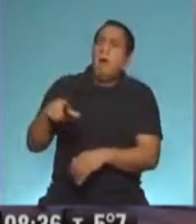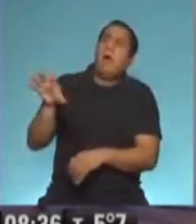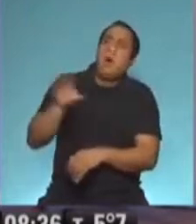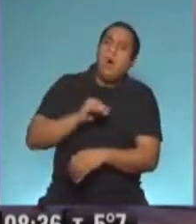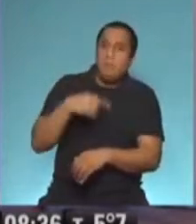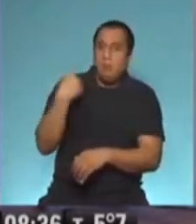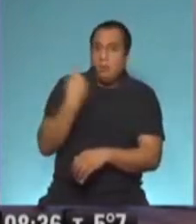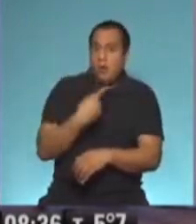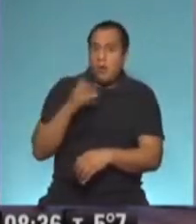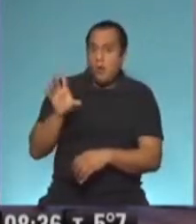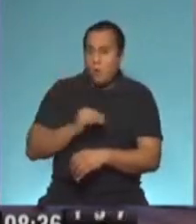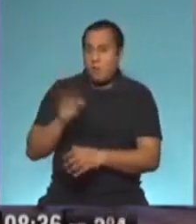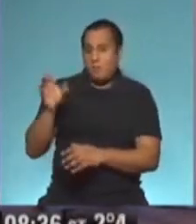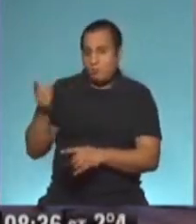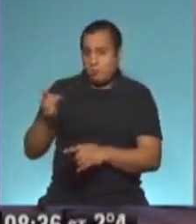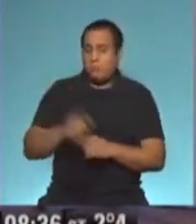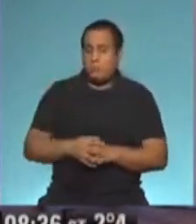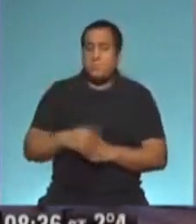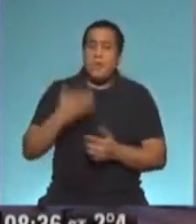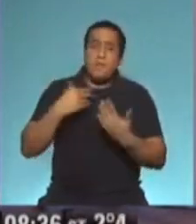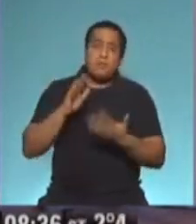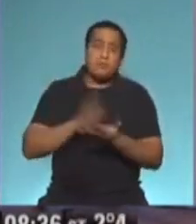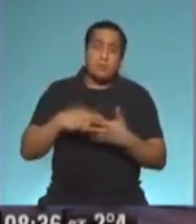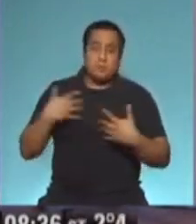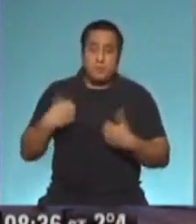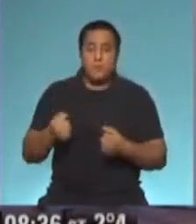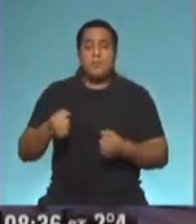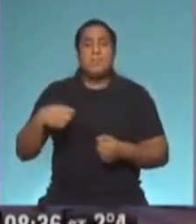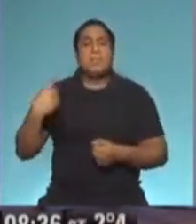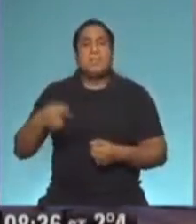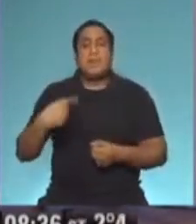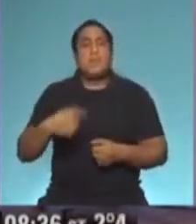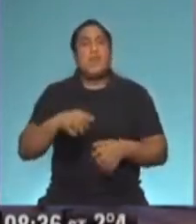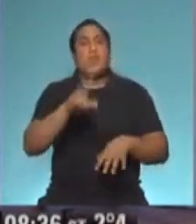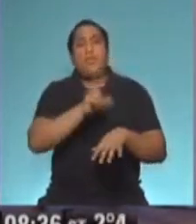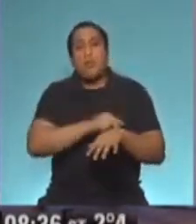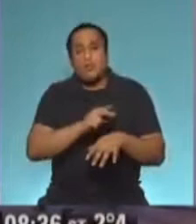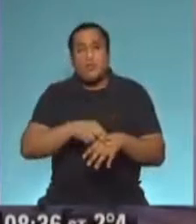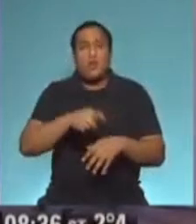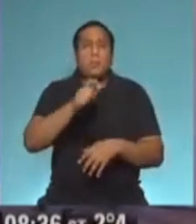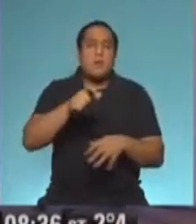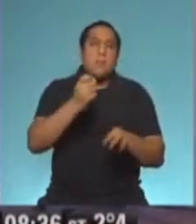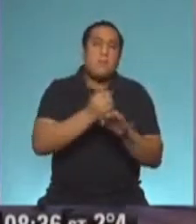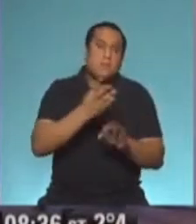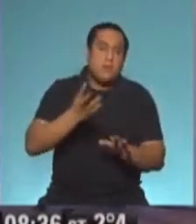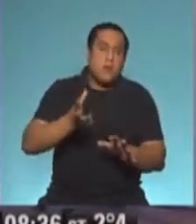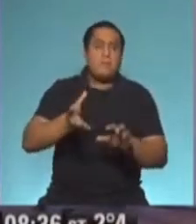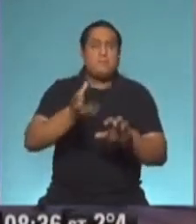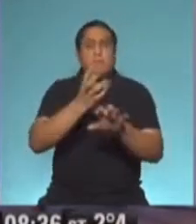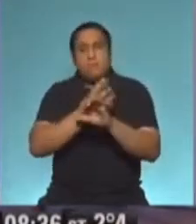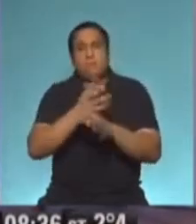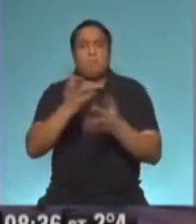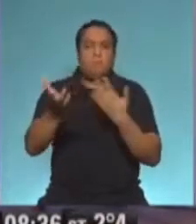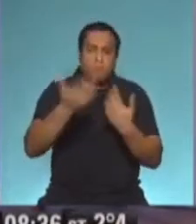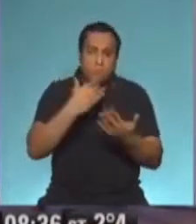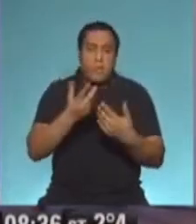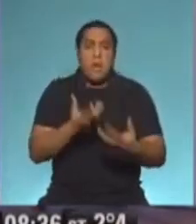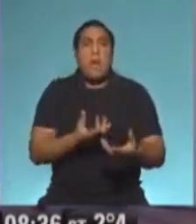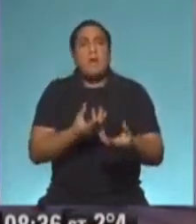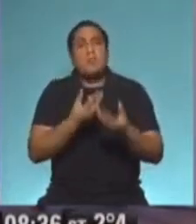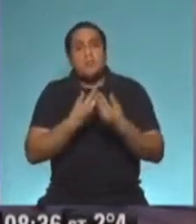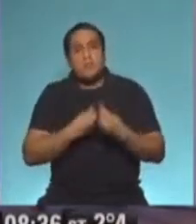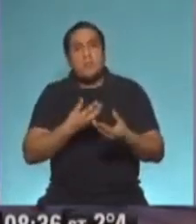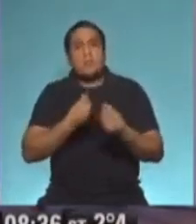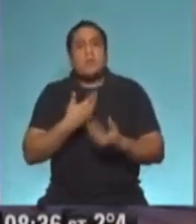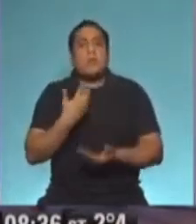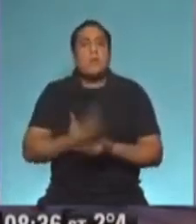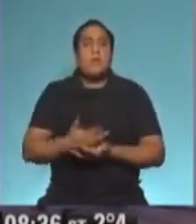Vamos a seguir hablando de la salud, siempre tenemos a nuestros médicos, a nuestros especialistas que nos acompañan, que esencialmente nos ayudan a ir